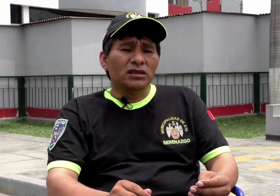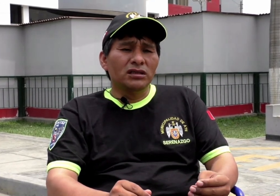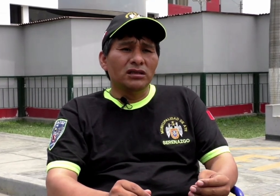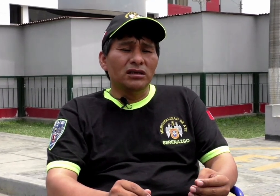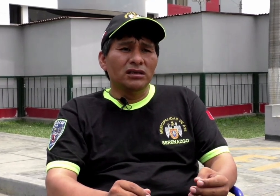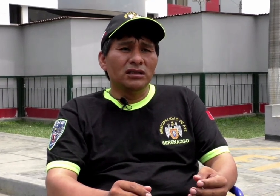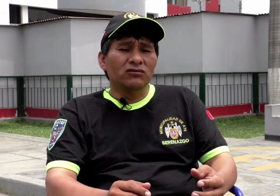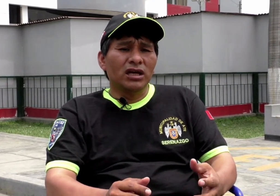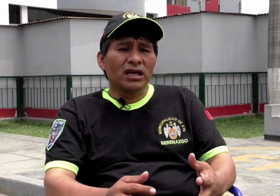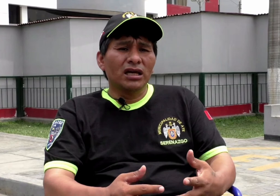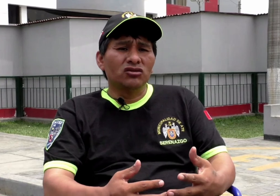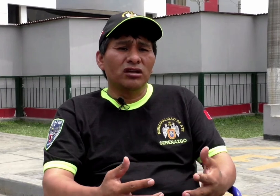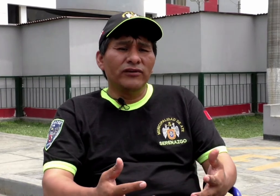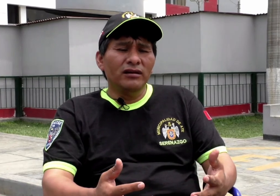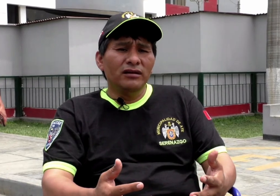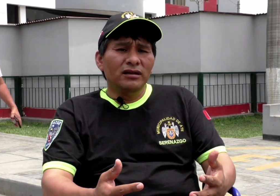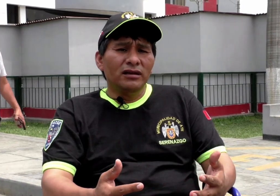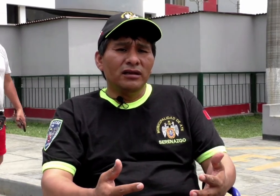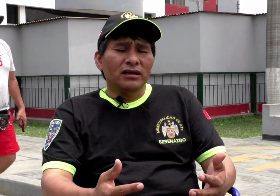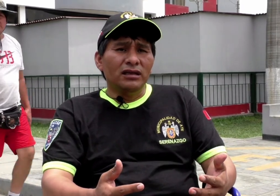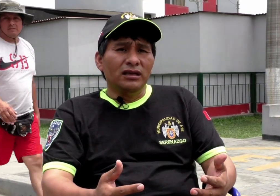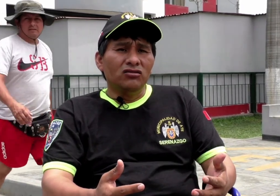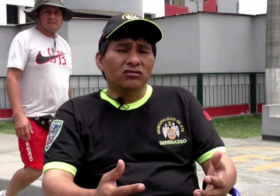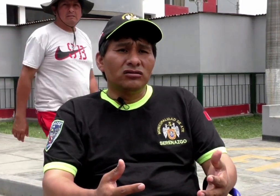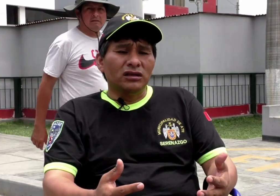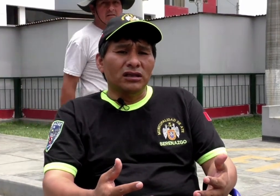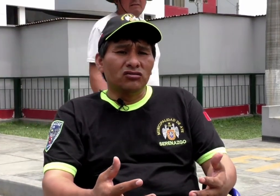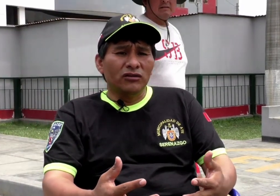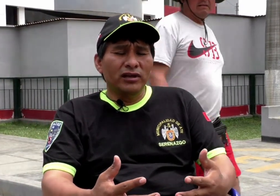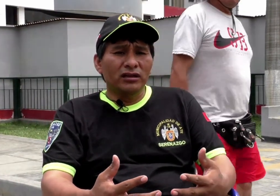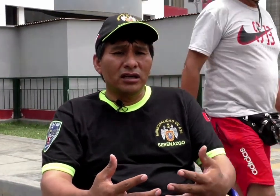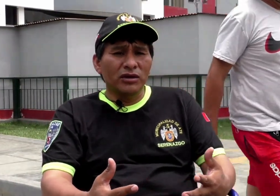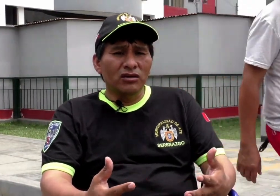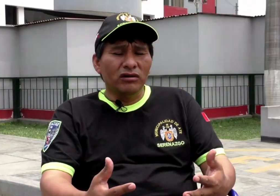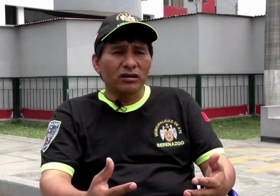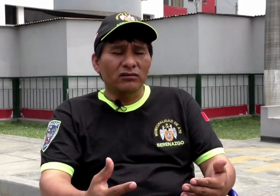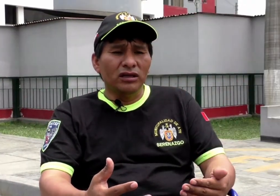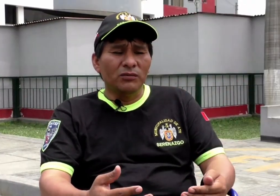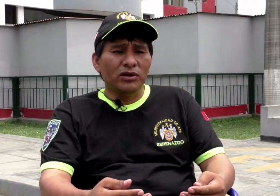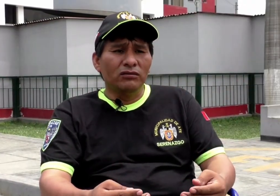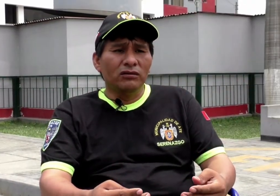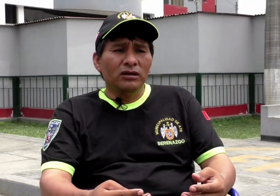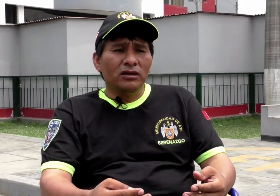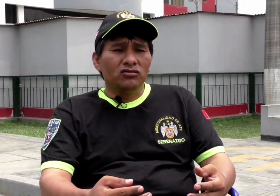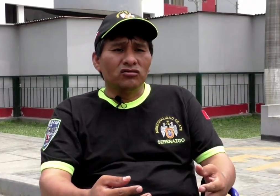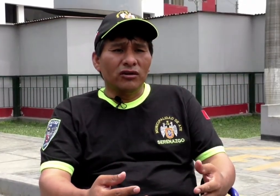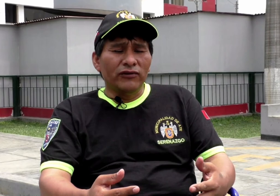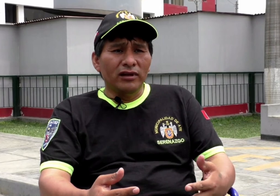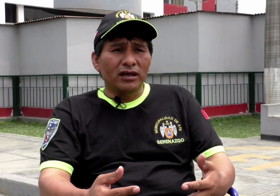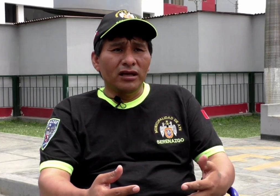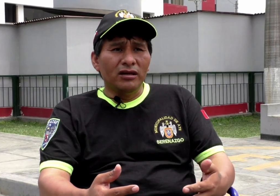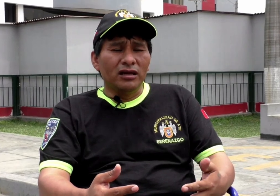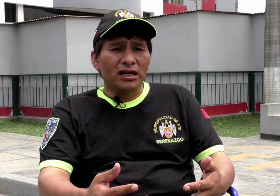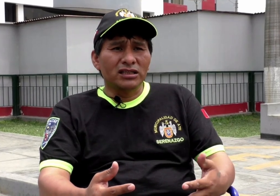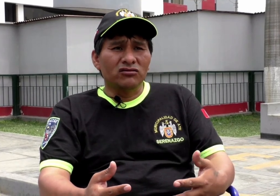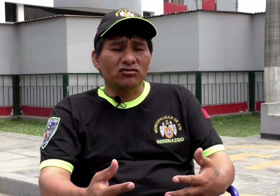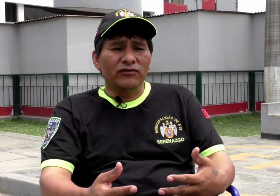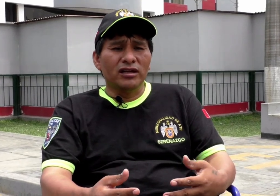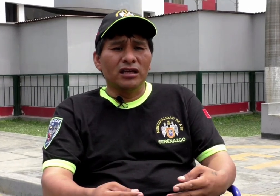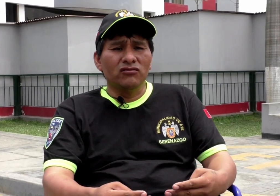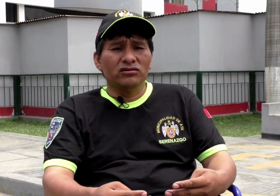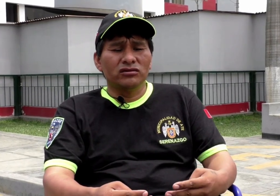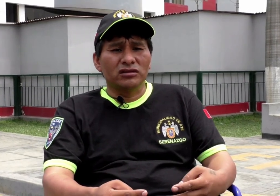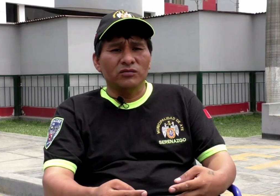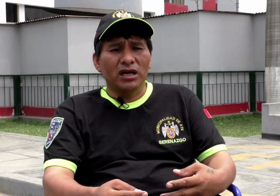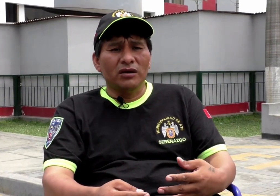yo, pues, hice una queja a Zunafil. Y Zunafil entrevino y ya, pues, Zunafil, gracias a